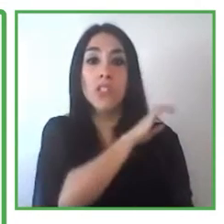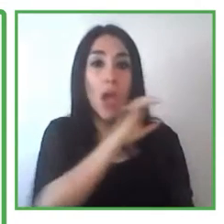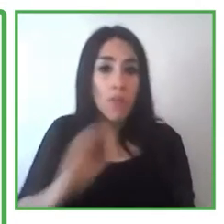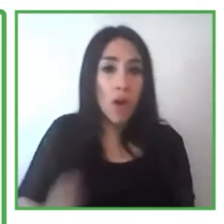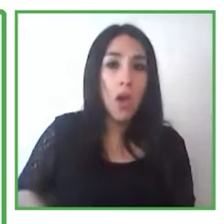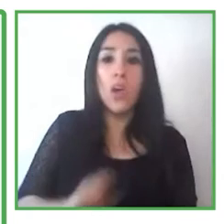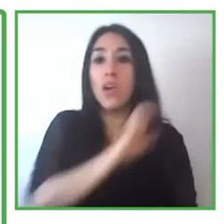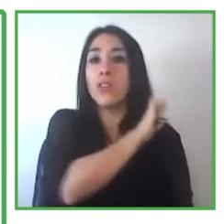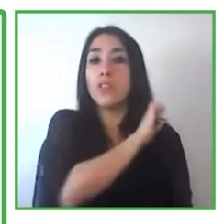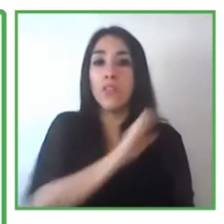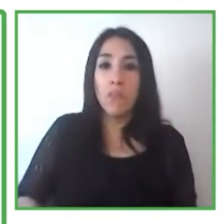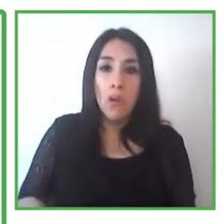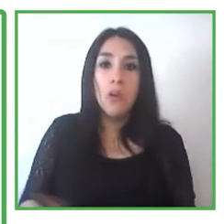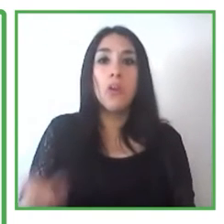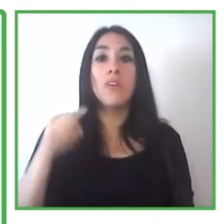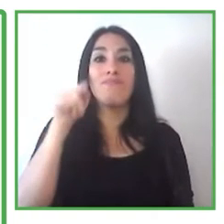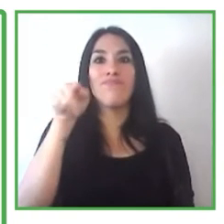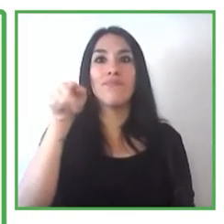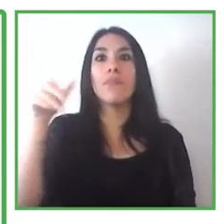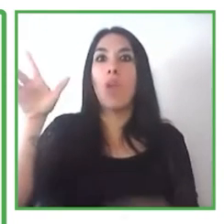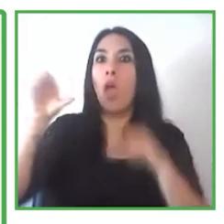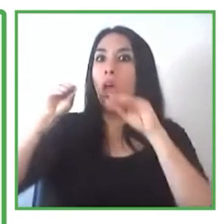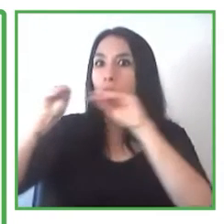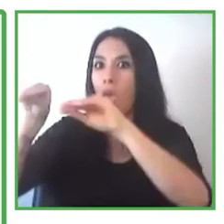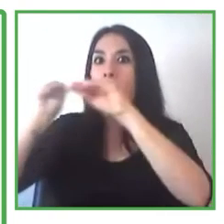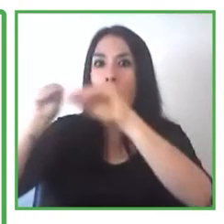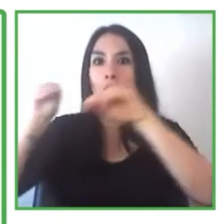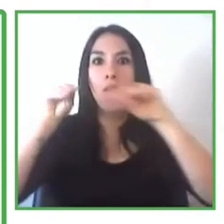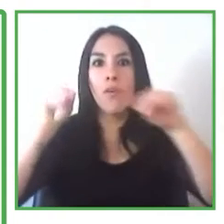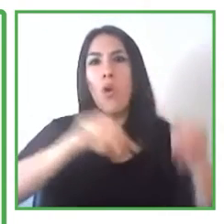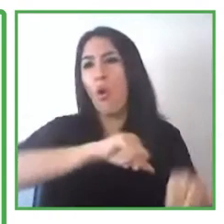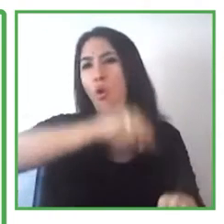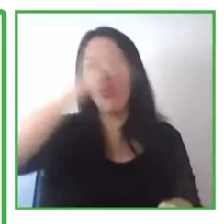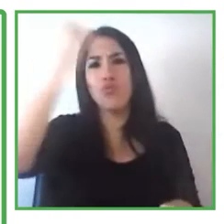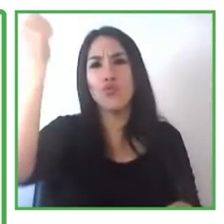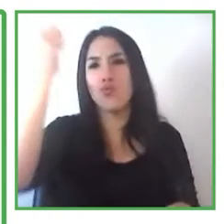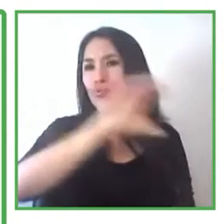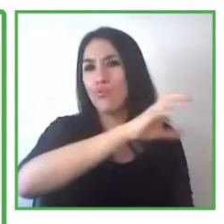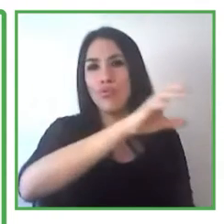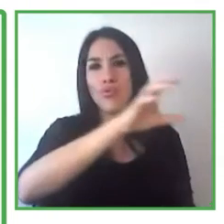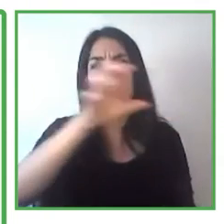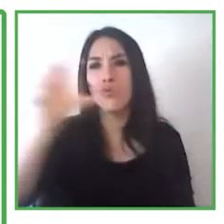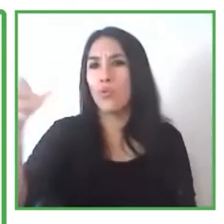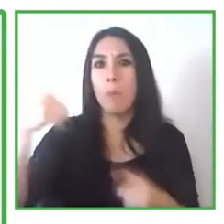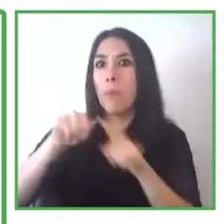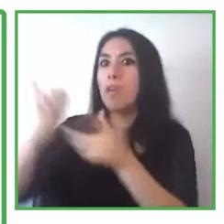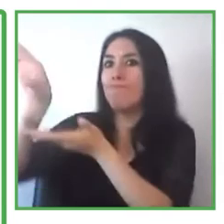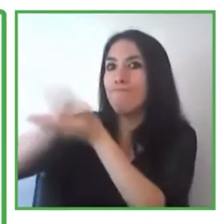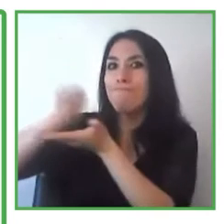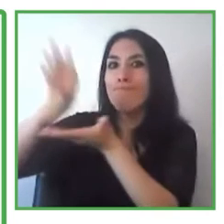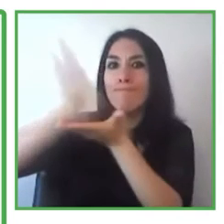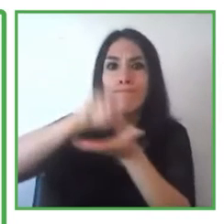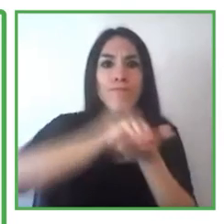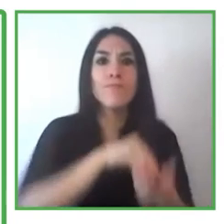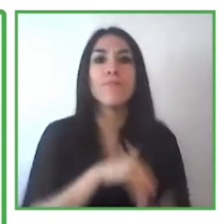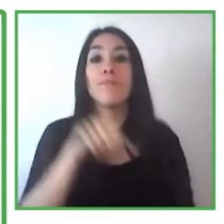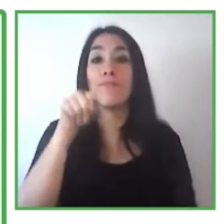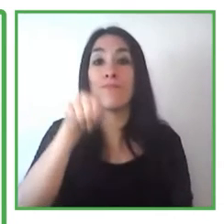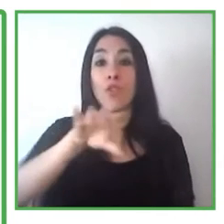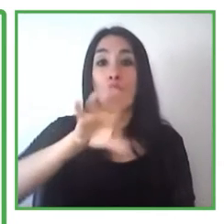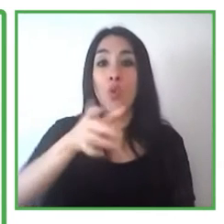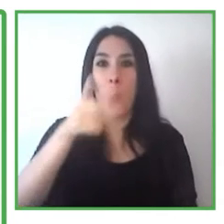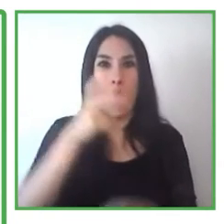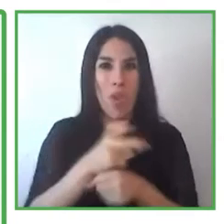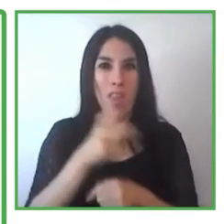Guatemala. En El Salvador desconocemos exactamente qué sucedió, pero en Guatemala sí existe la modalidad de empleate inclusivo.